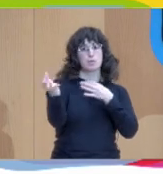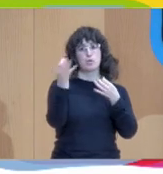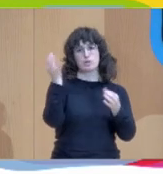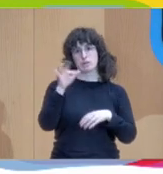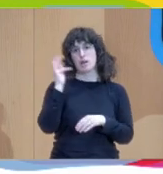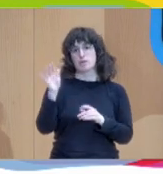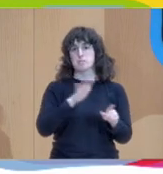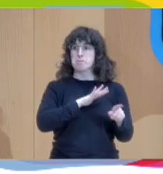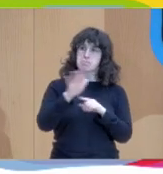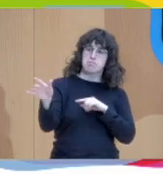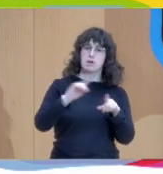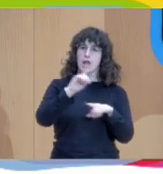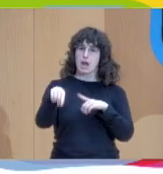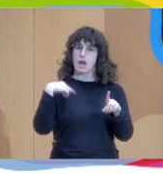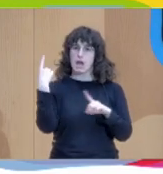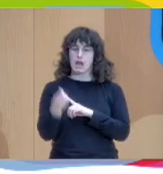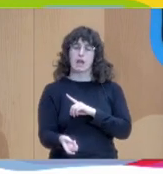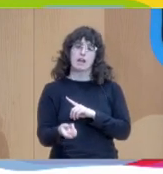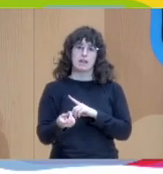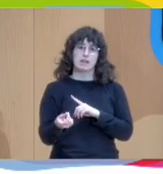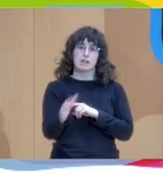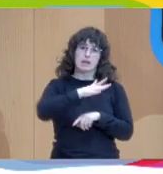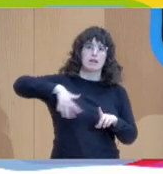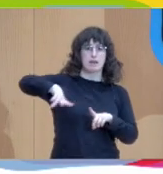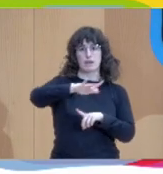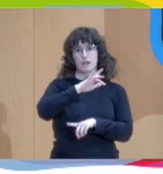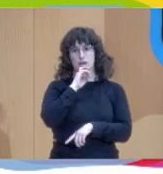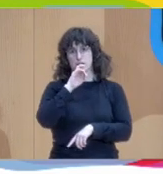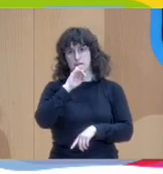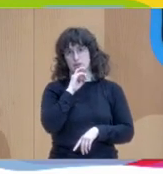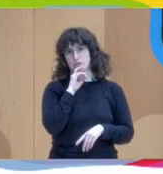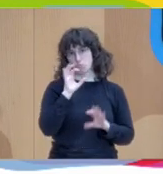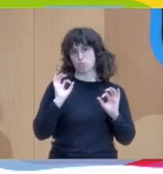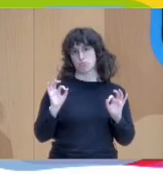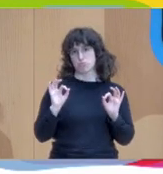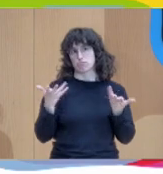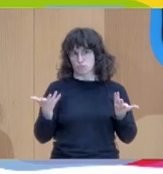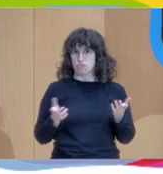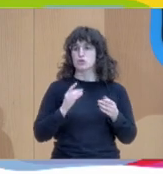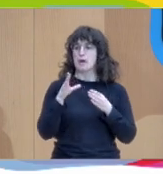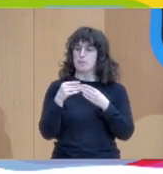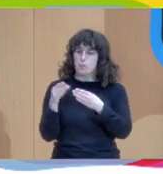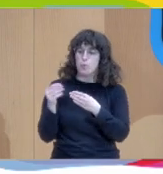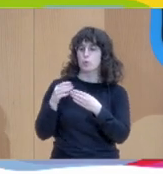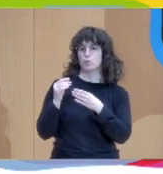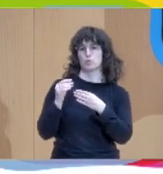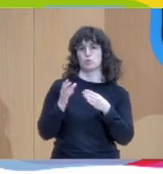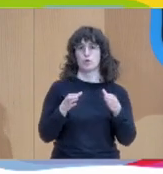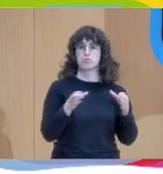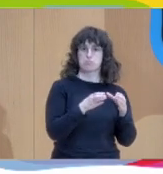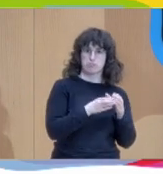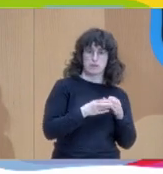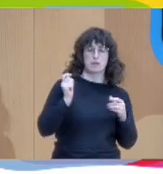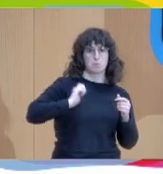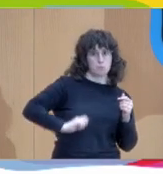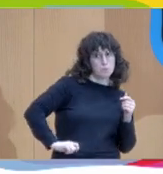creen que ha tenido en el entorno, en las personas usuarias y en el equipo profesional. Así que es